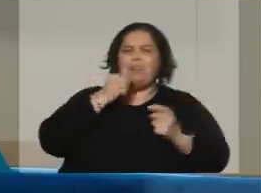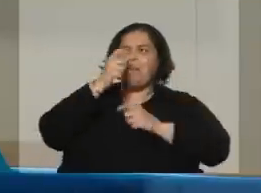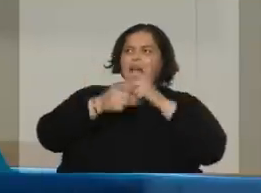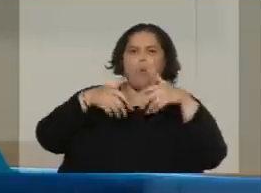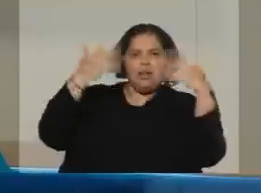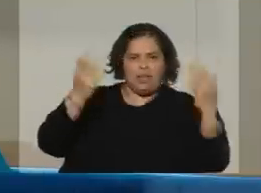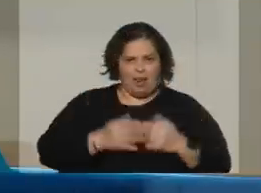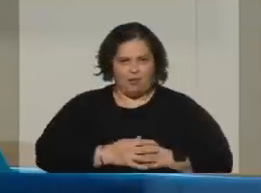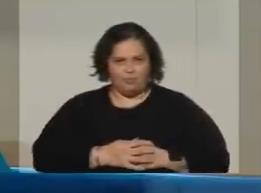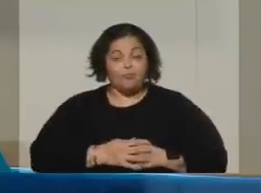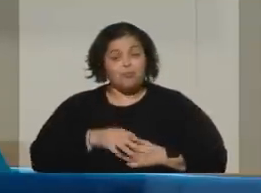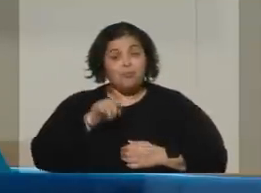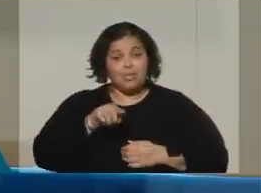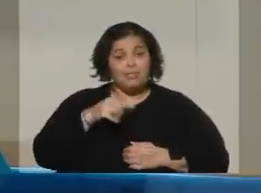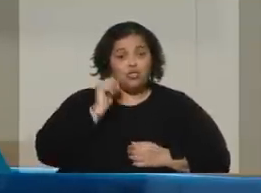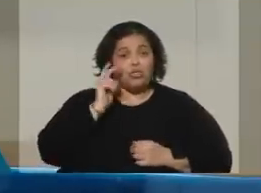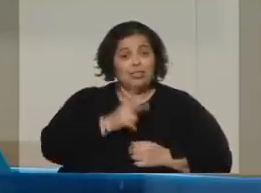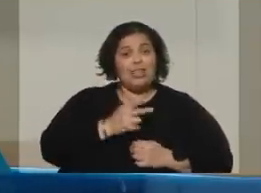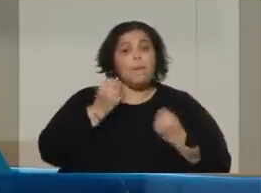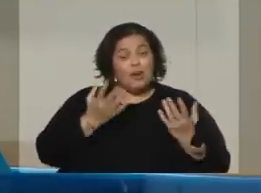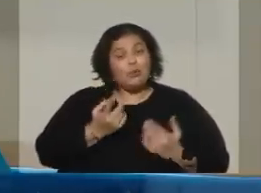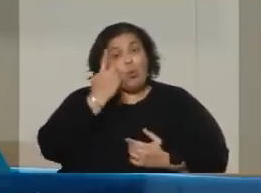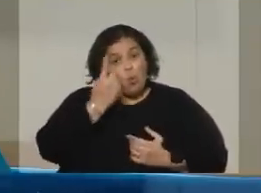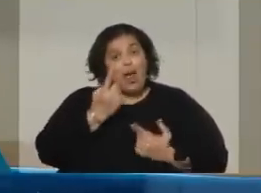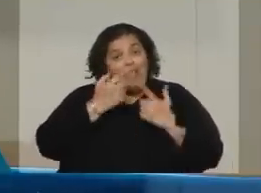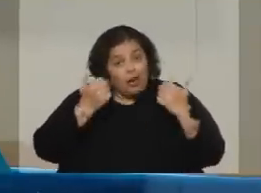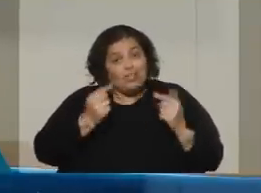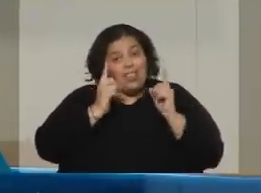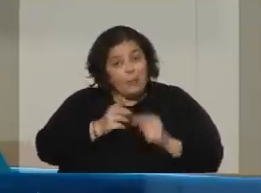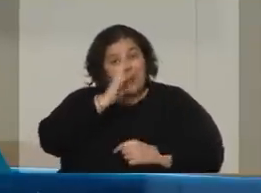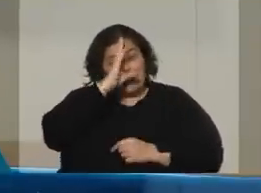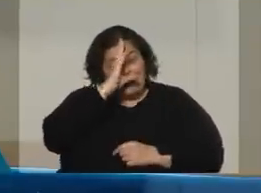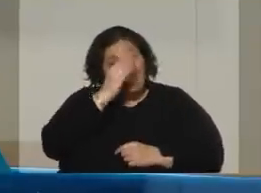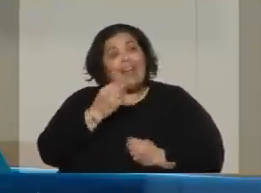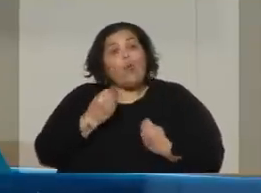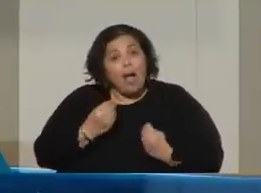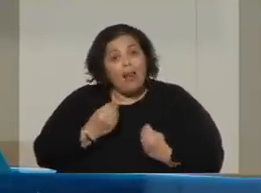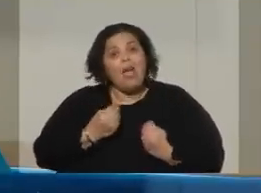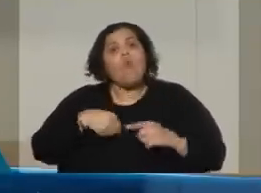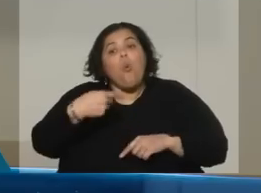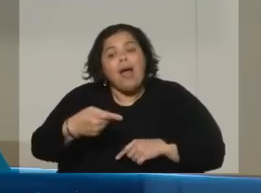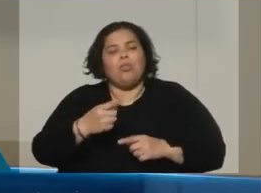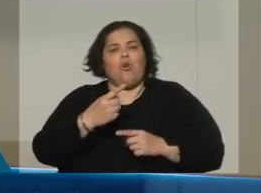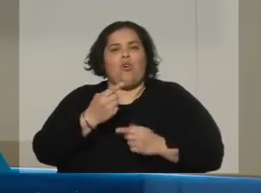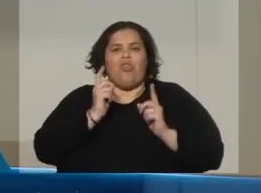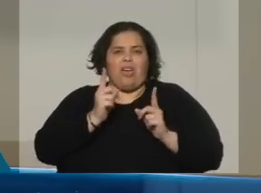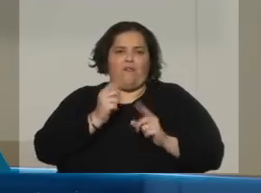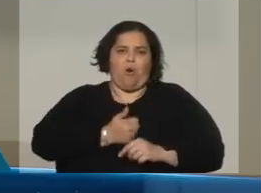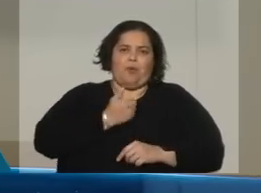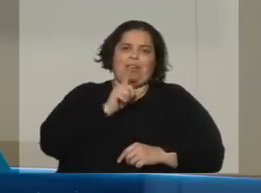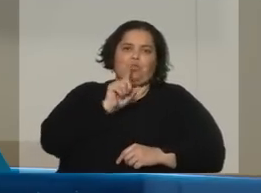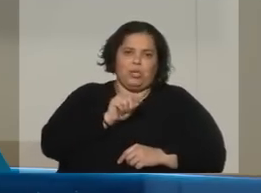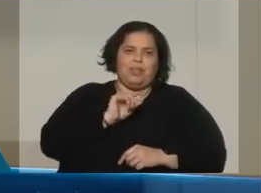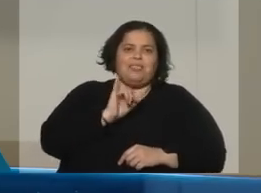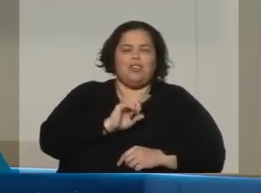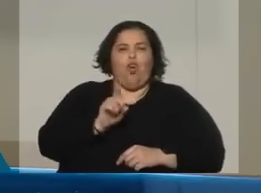eso te decía, lo difícil, una de las lecciones es saber cuándo utilizarlo y no precipitarse. Ha pasado a otros casos de